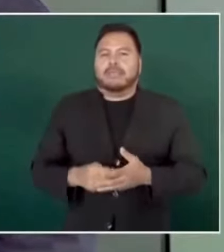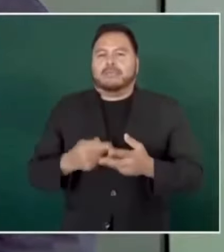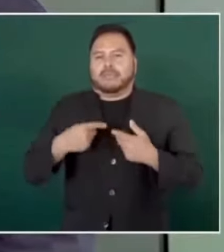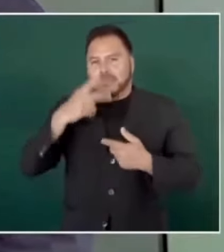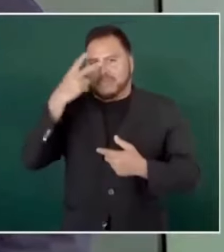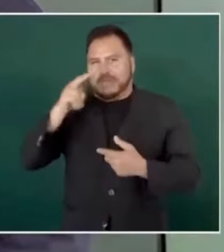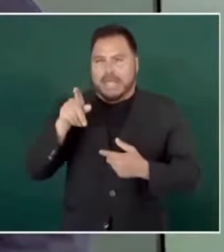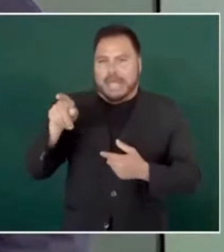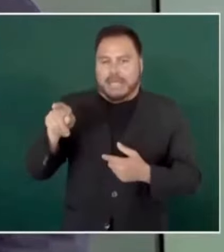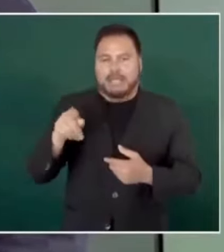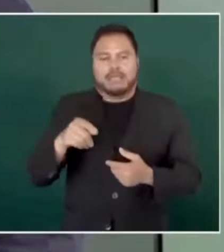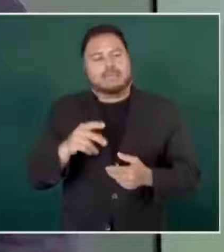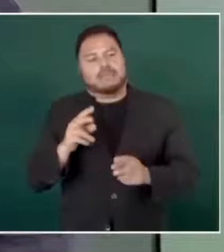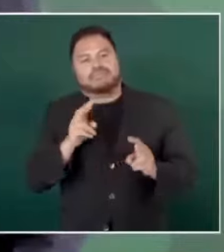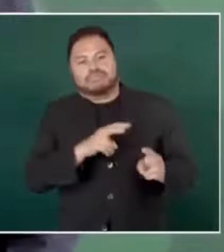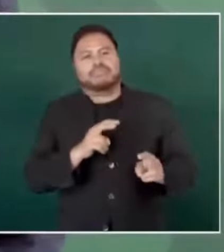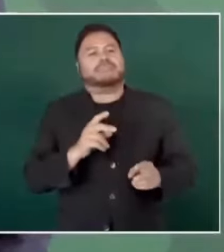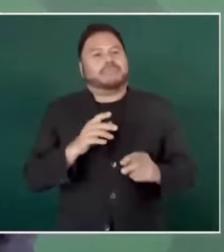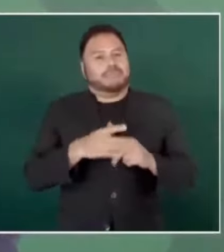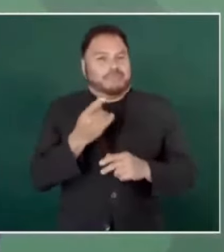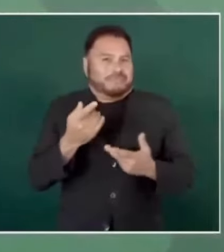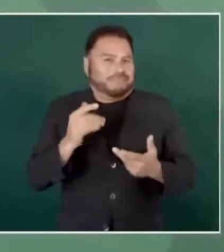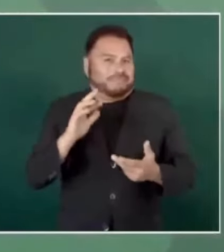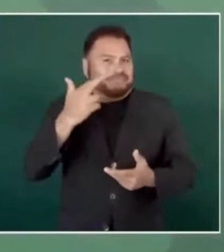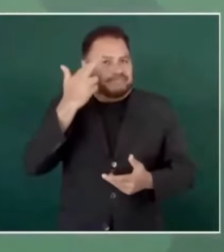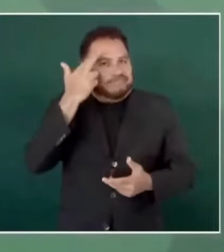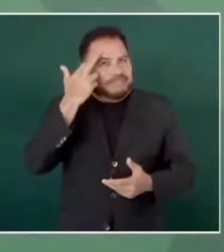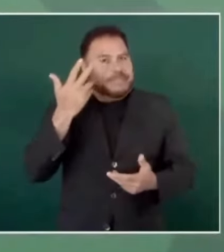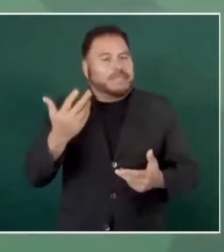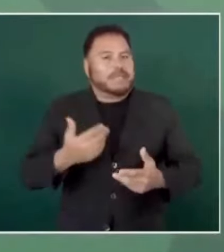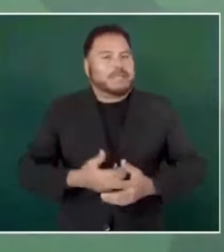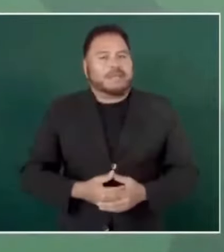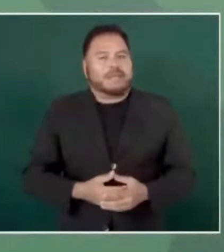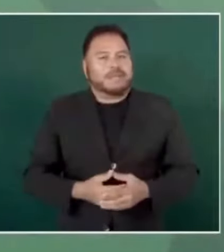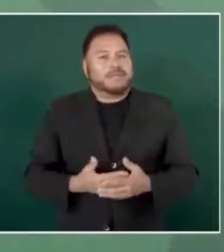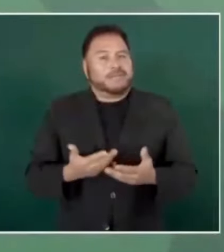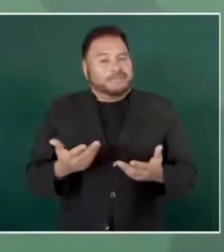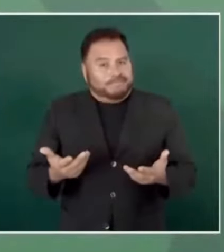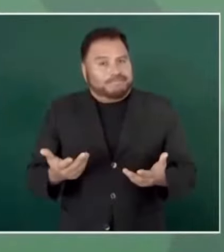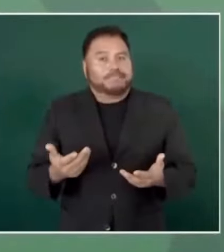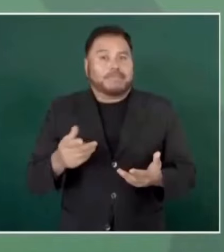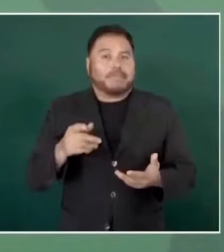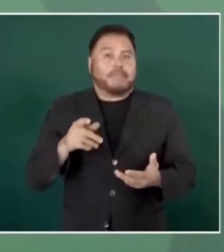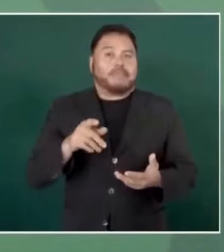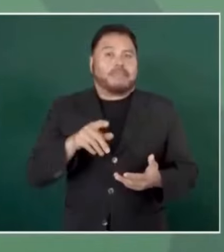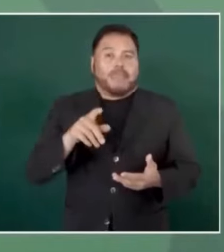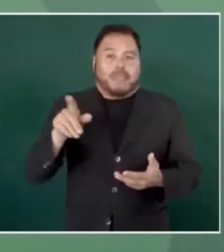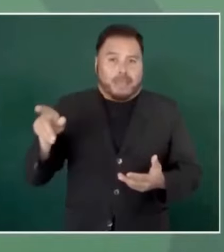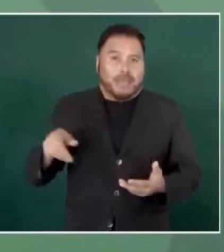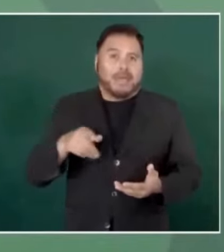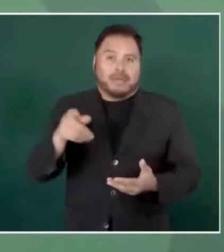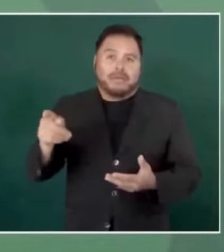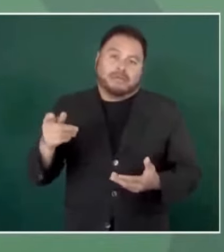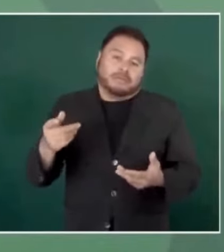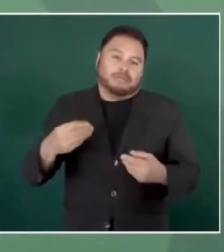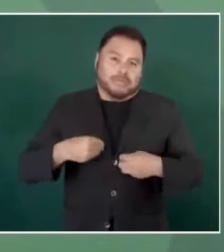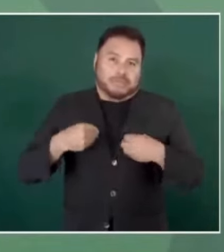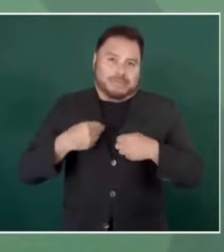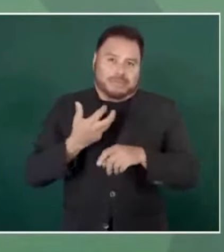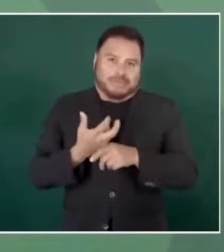No olvidar que ya son nuestros paisanos,